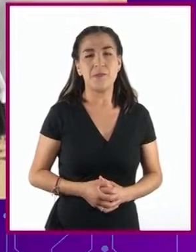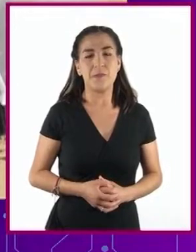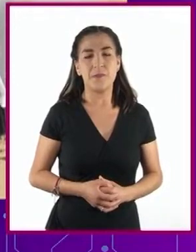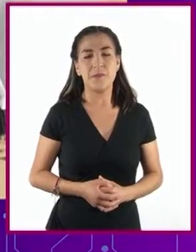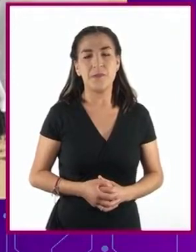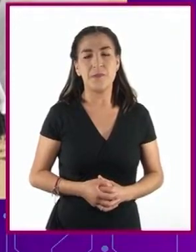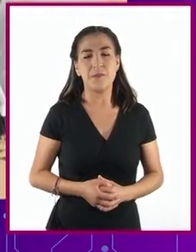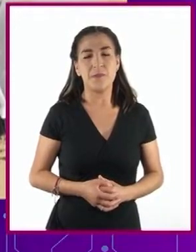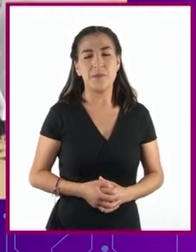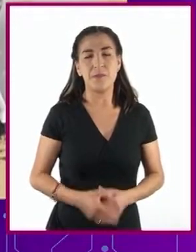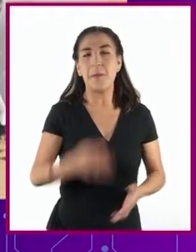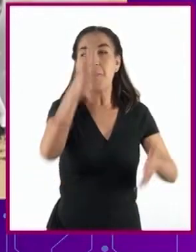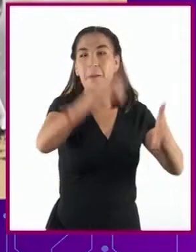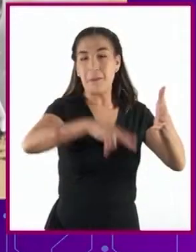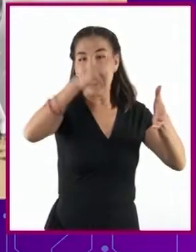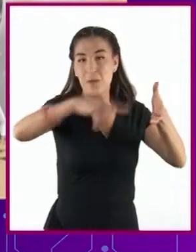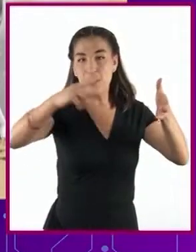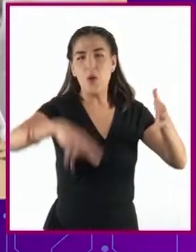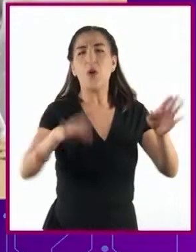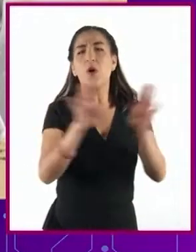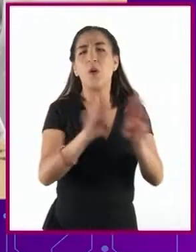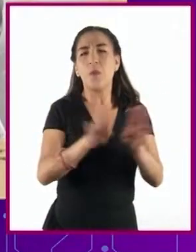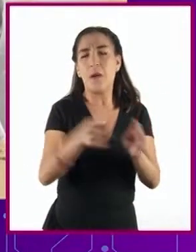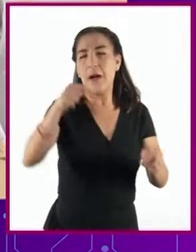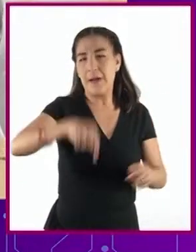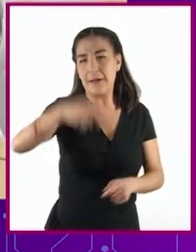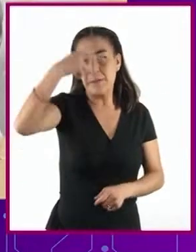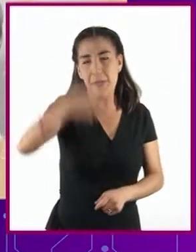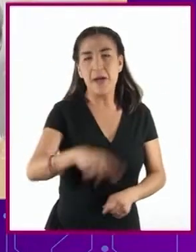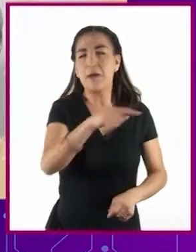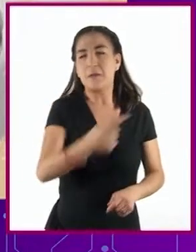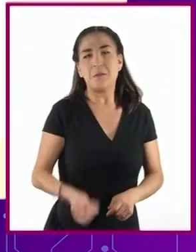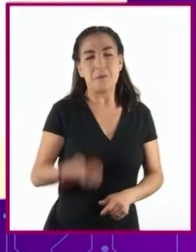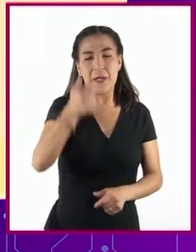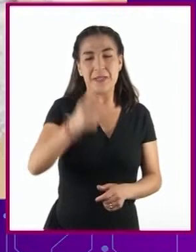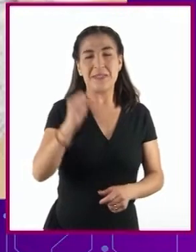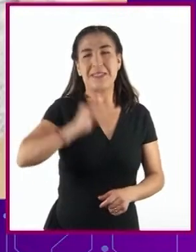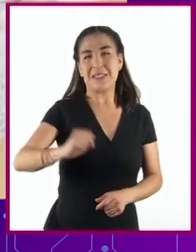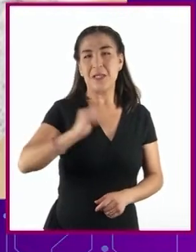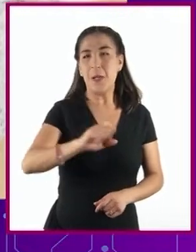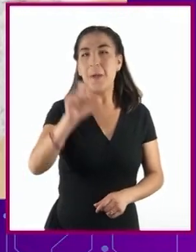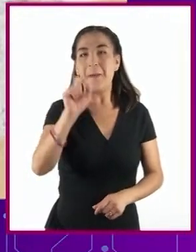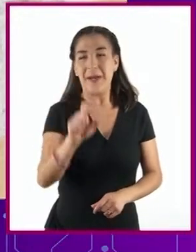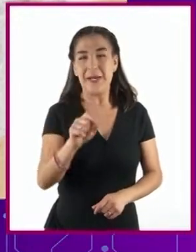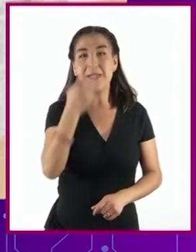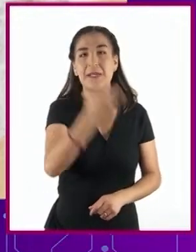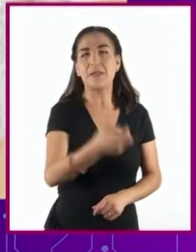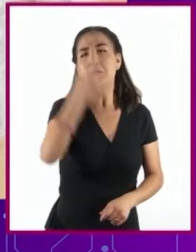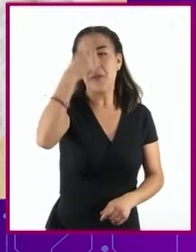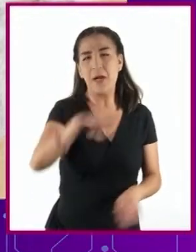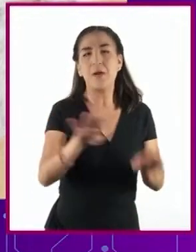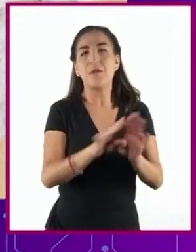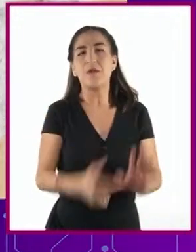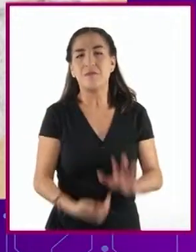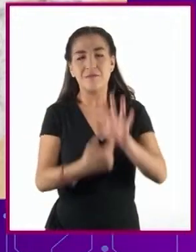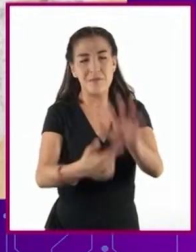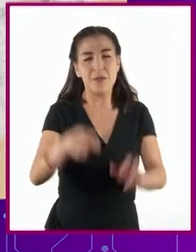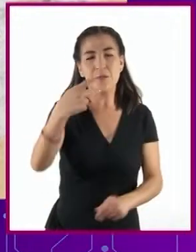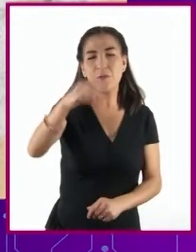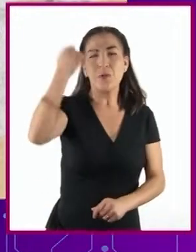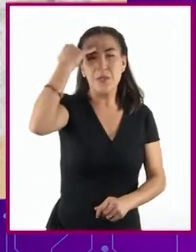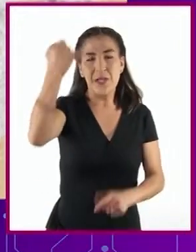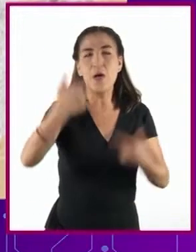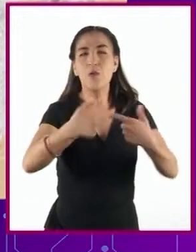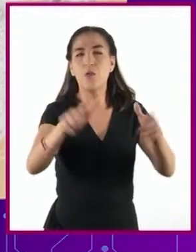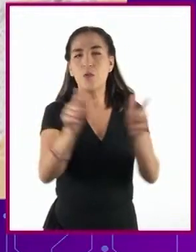La pintura mural en México es un movimiento artístico que surgió a principios del siglo XX como medio de expresión de las ideas de un grupo